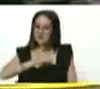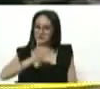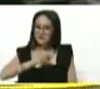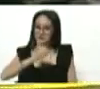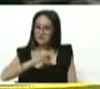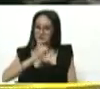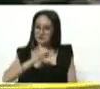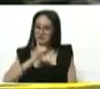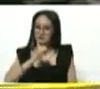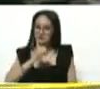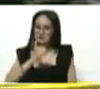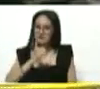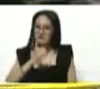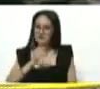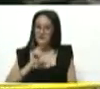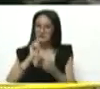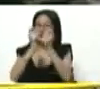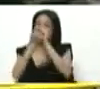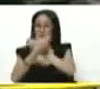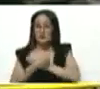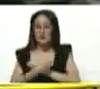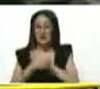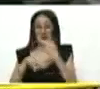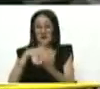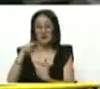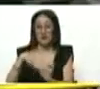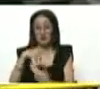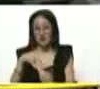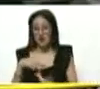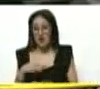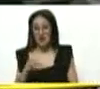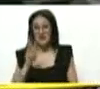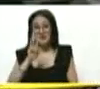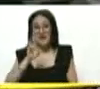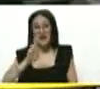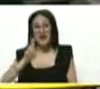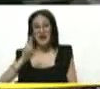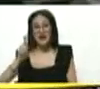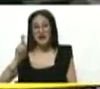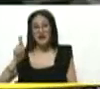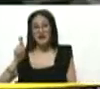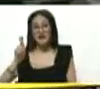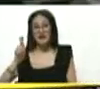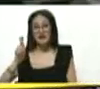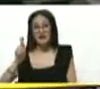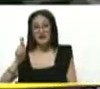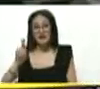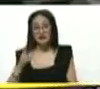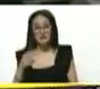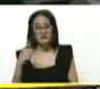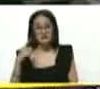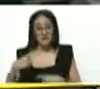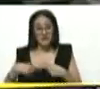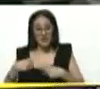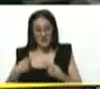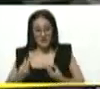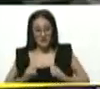Resistir, renacer y revolucionar. 3R que todo el mundo aplica en su vida diaria.